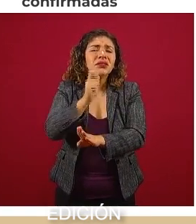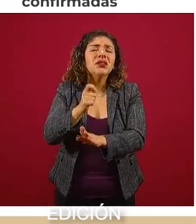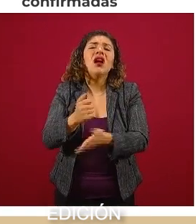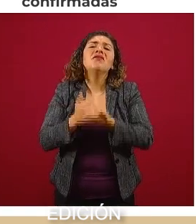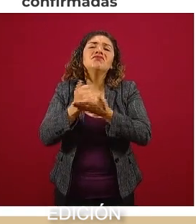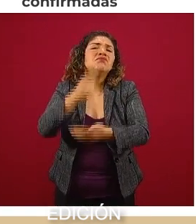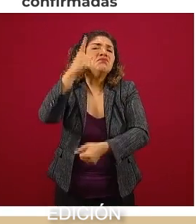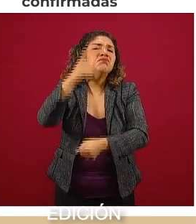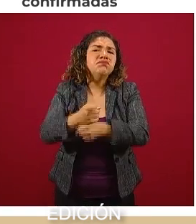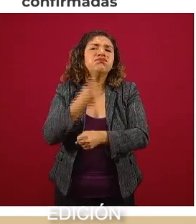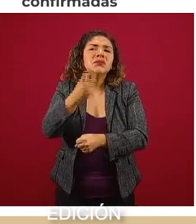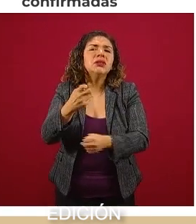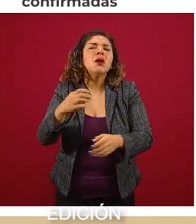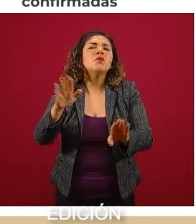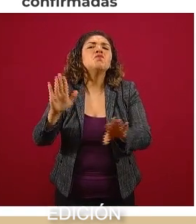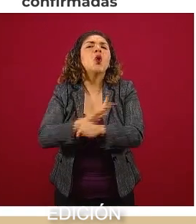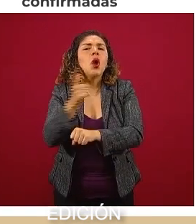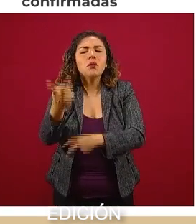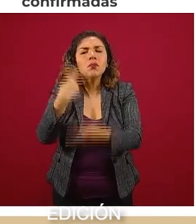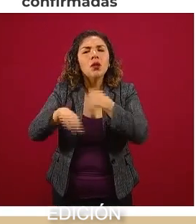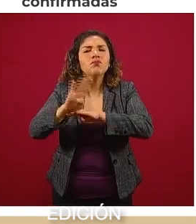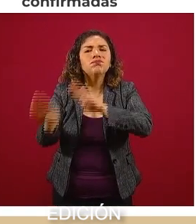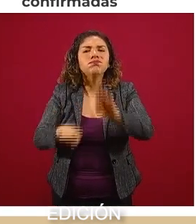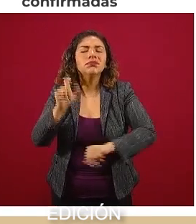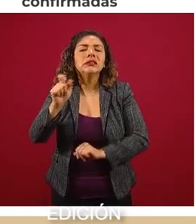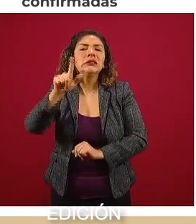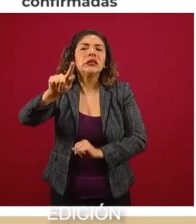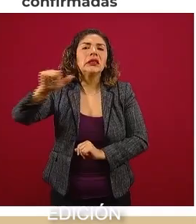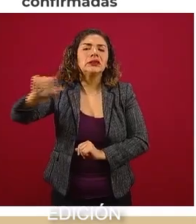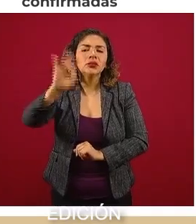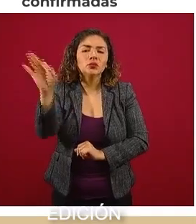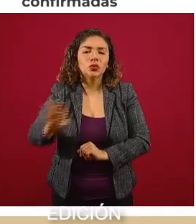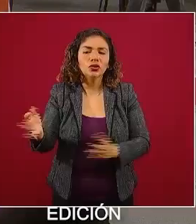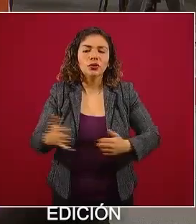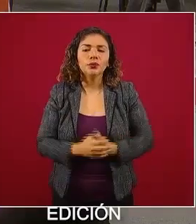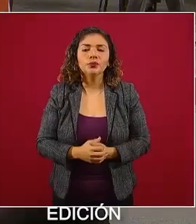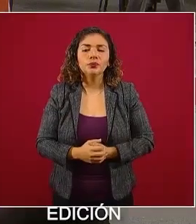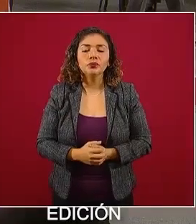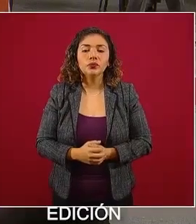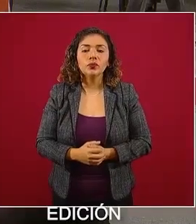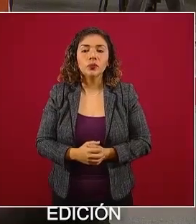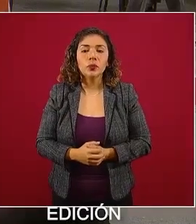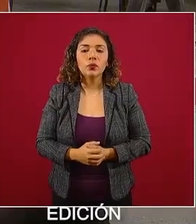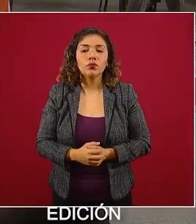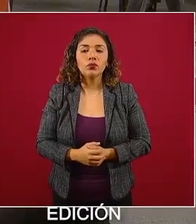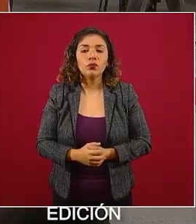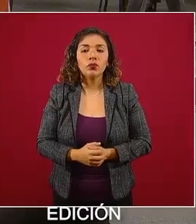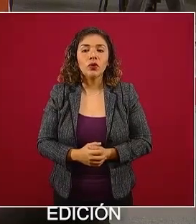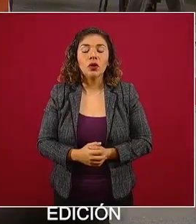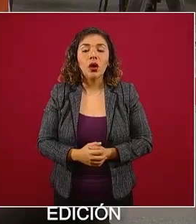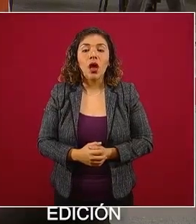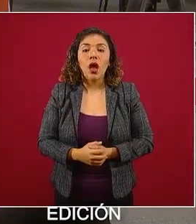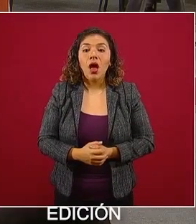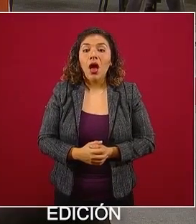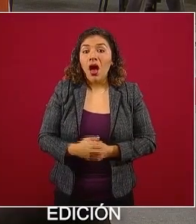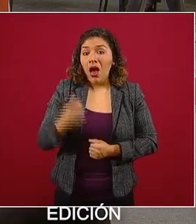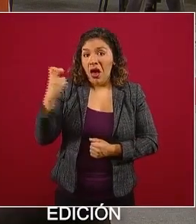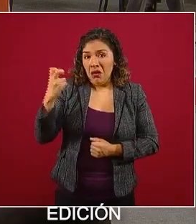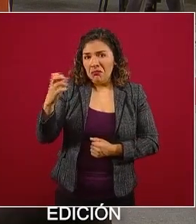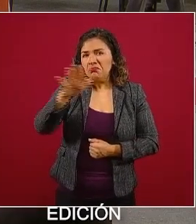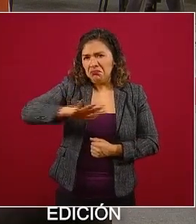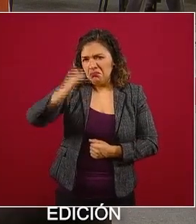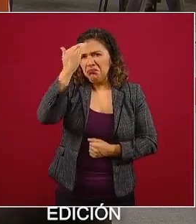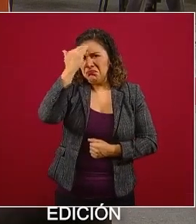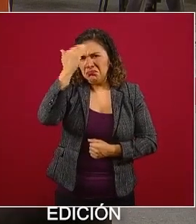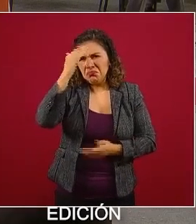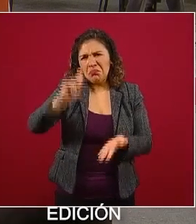contribuyente principal, 76 por ciento. En la siguiente imagen lo que vemos es algo que ya se conocía y que ha